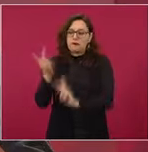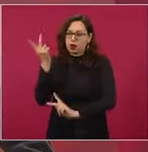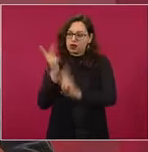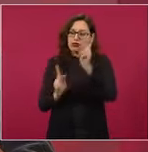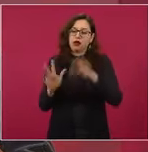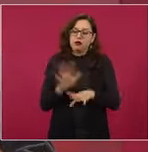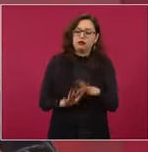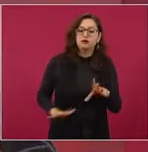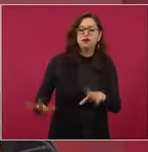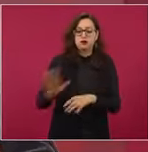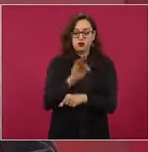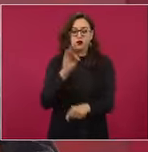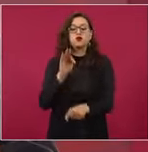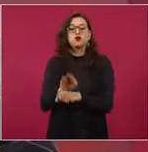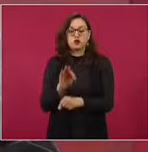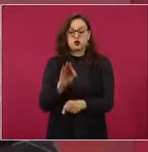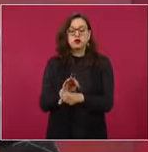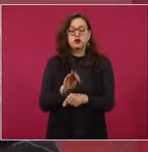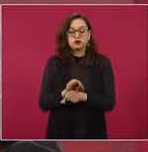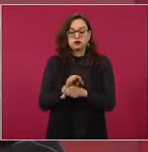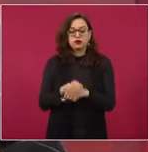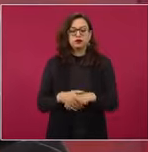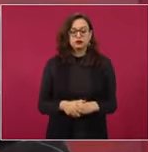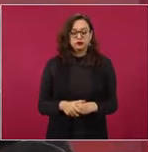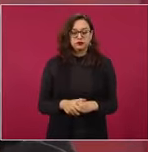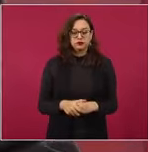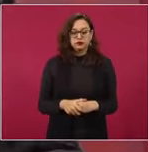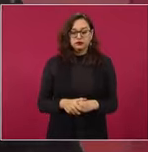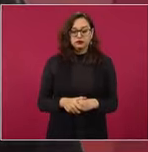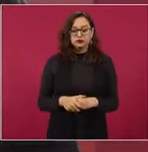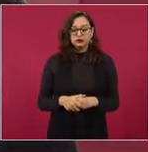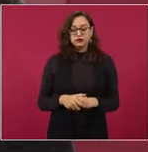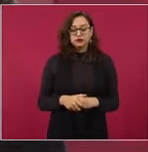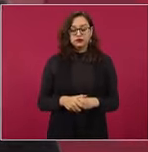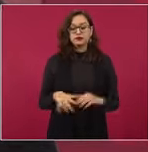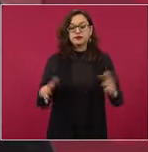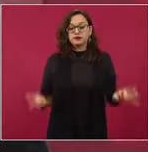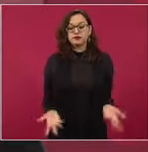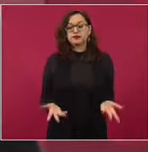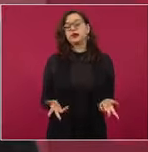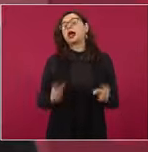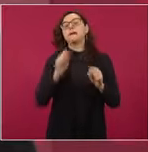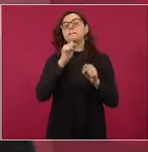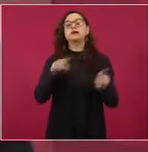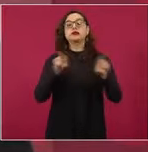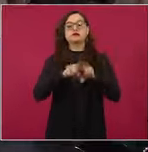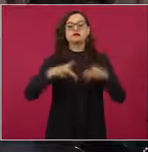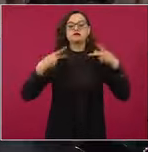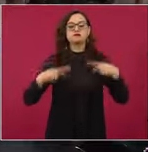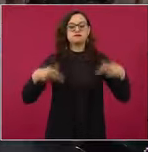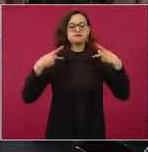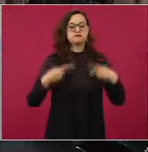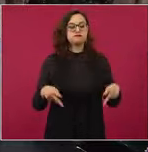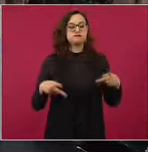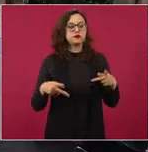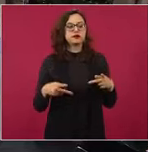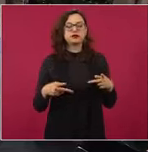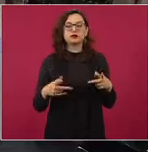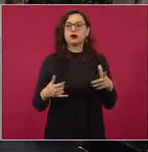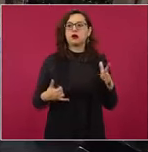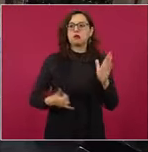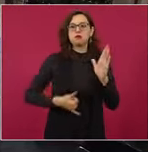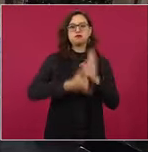la región y poner orden en todo lo que es el desarrollo urbano, porque ha habido también